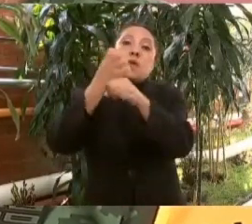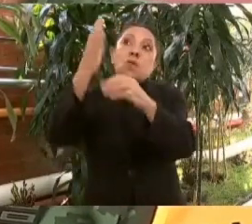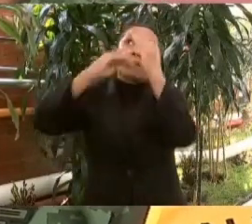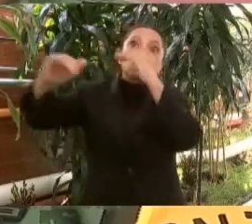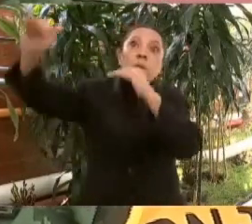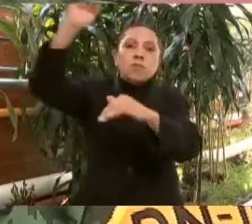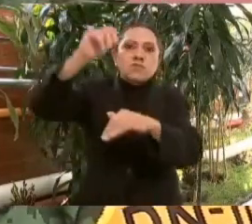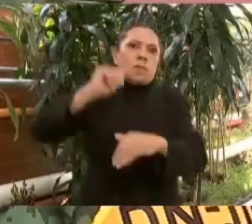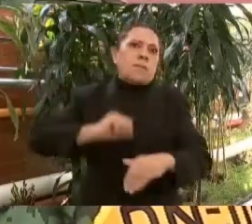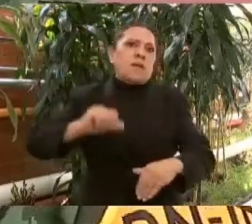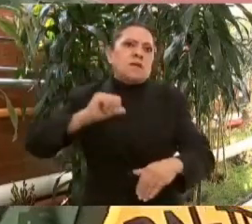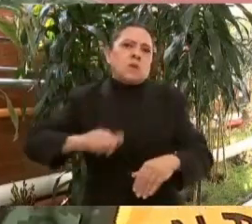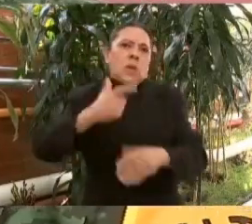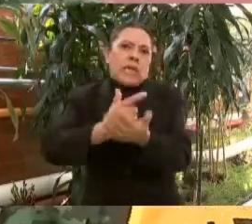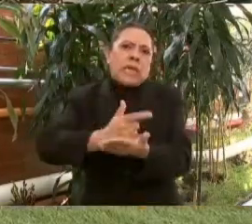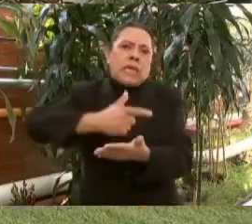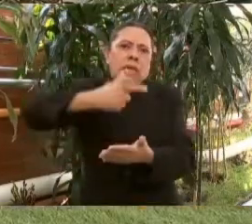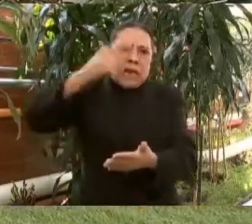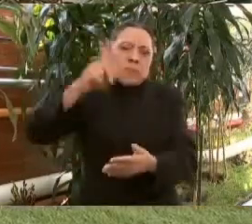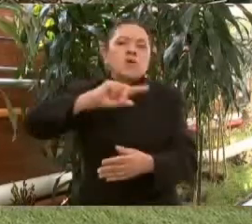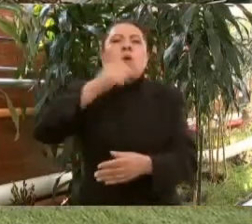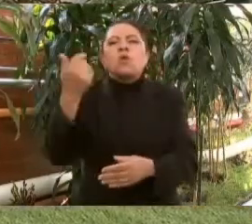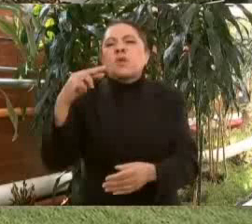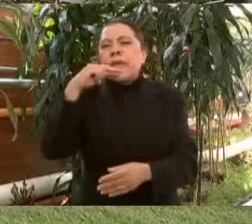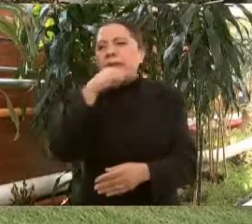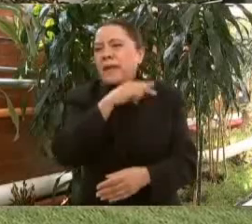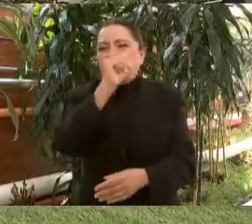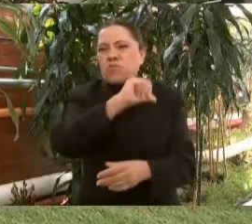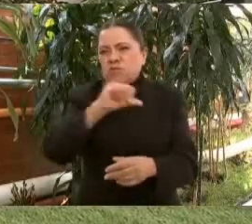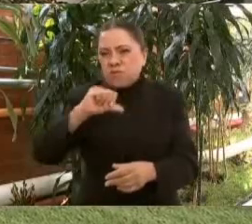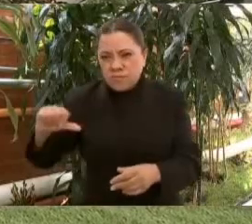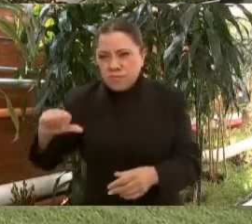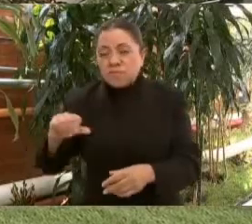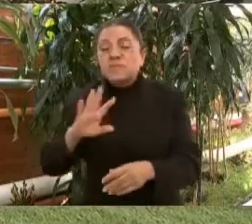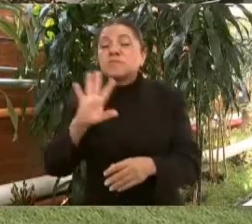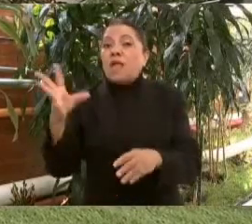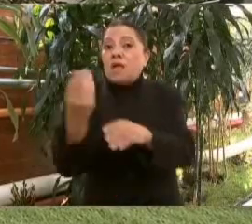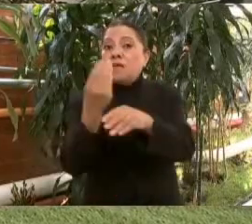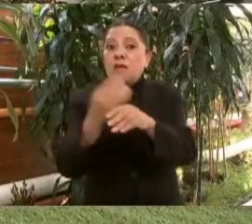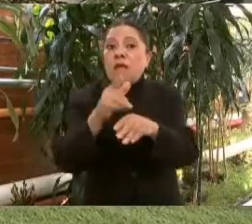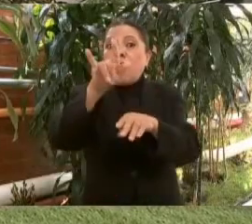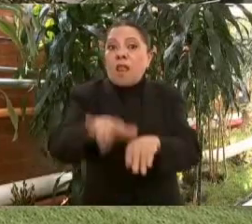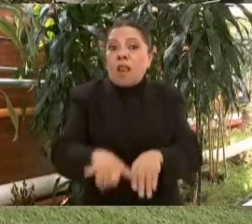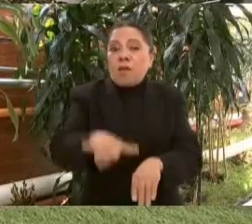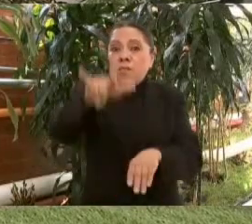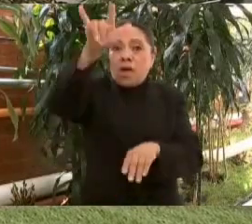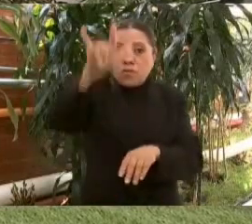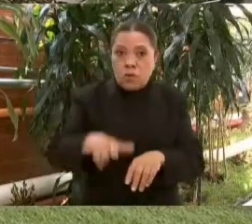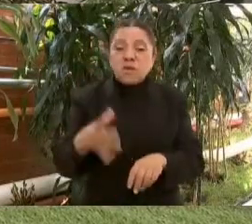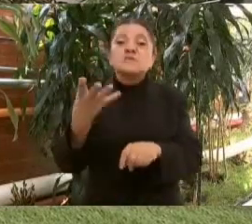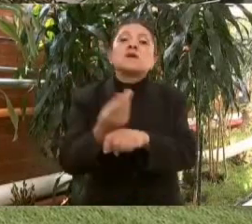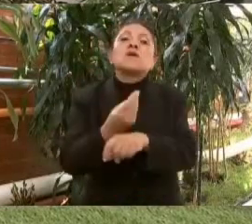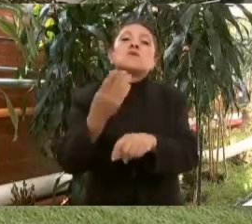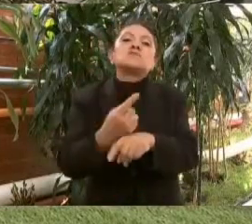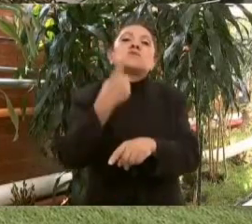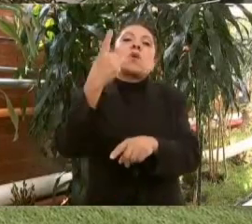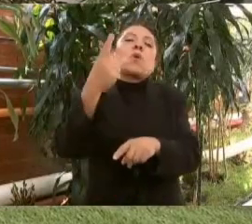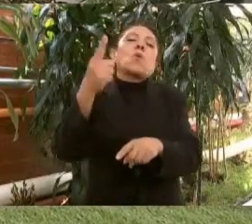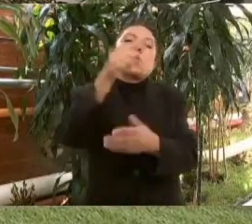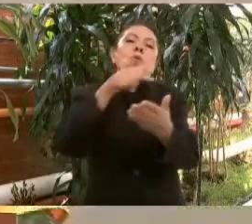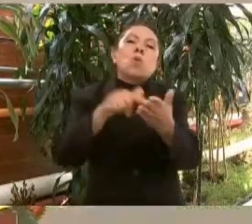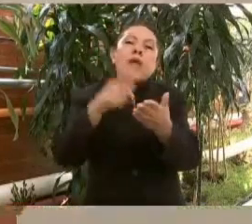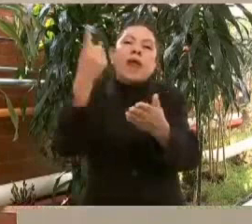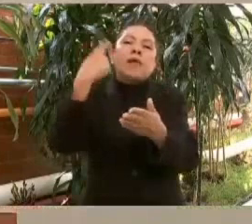dos de cirugía ambulatoria, reinstalación de elevadores, construcción de una planta tratadora de aguas